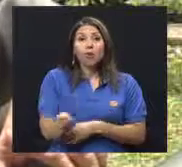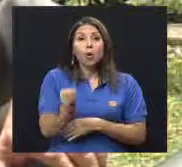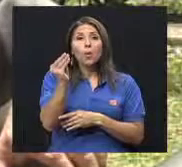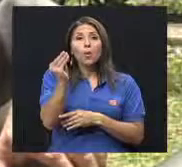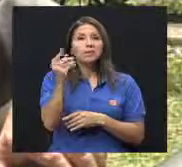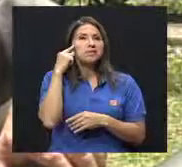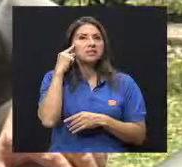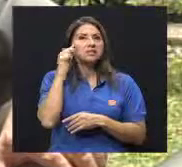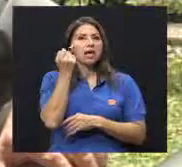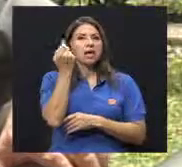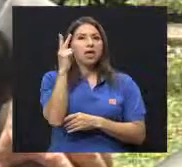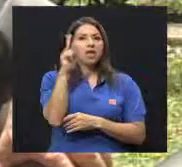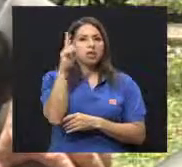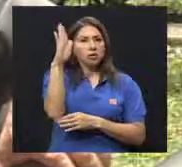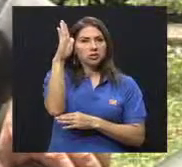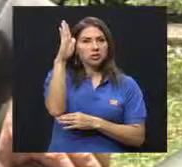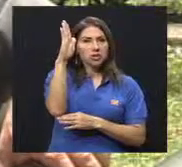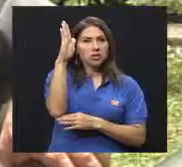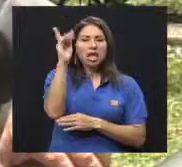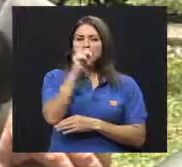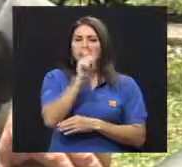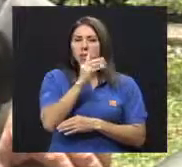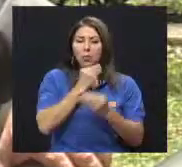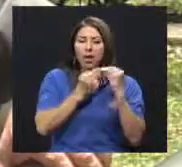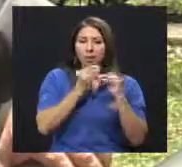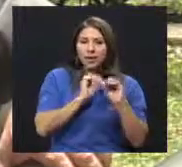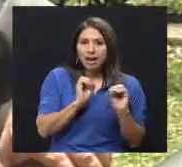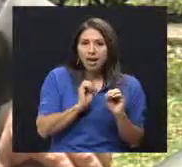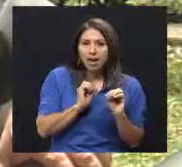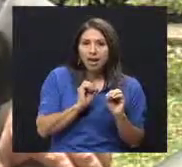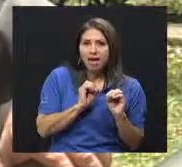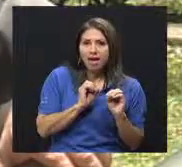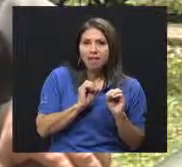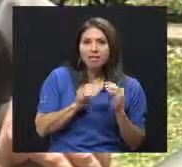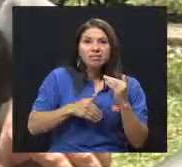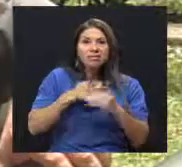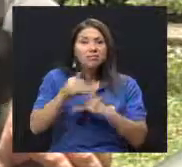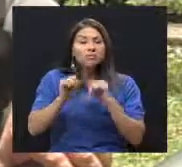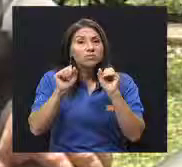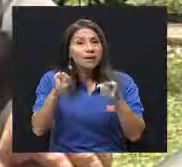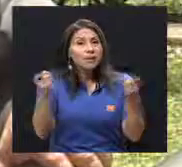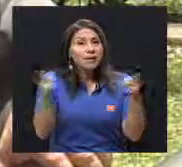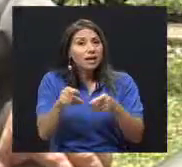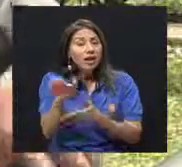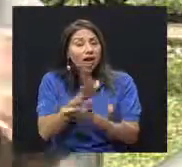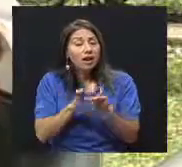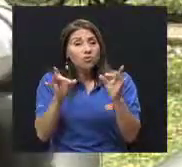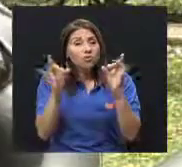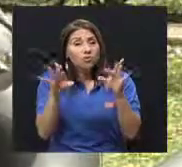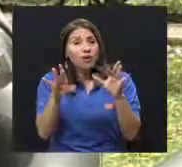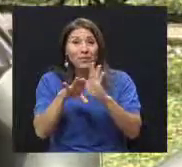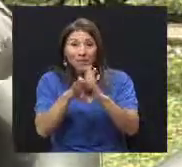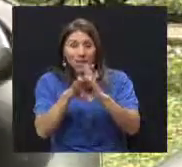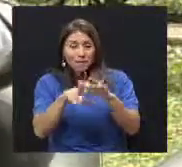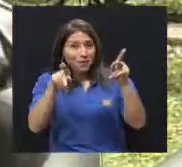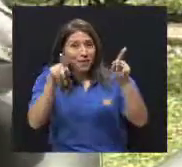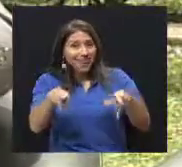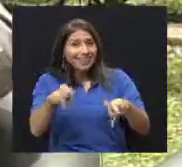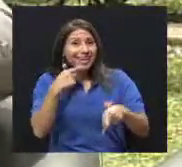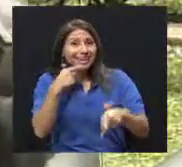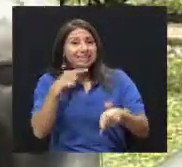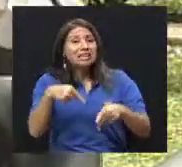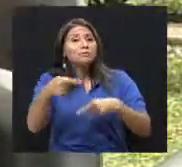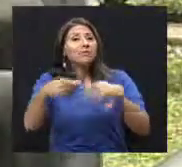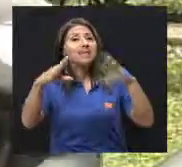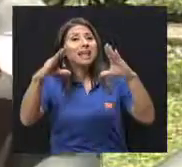a medio día y como tienen una insulina alta pueden hacer una hipoglicemia. Entonces es esa gente que te dice, necesito el café de la tarde con